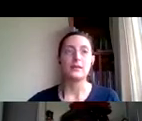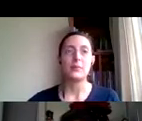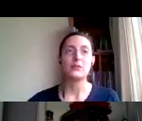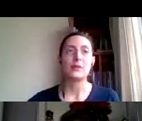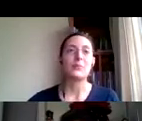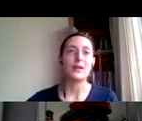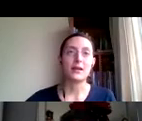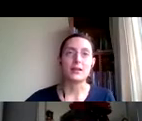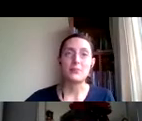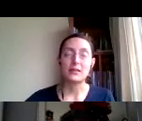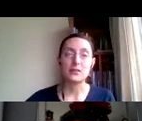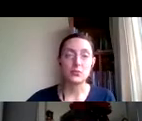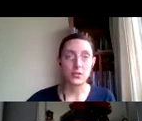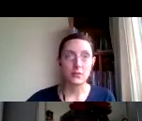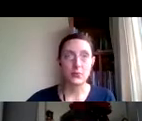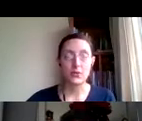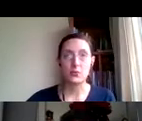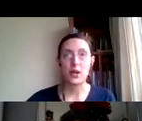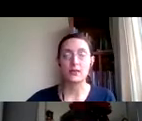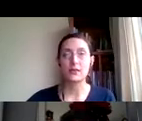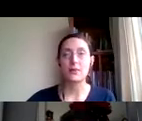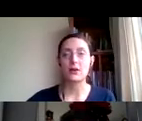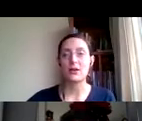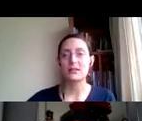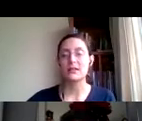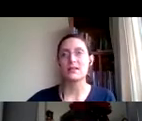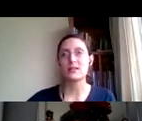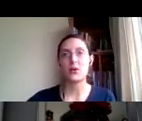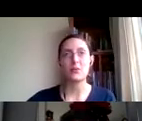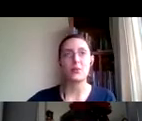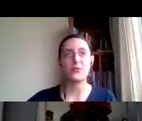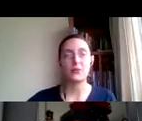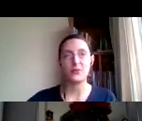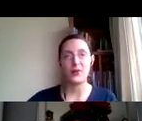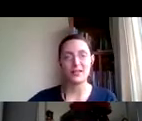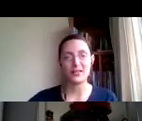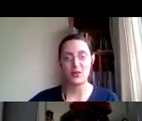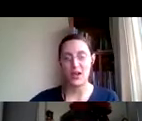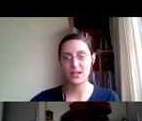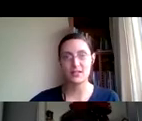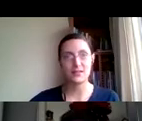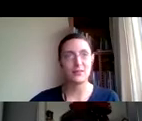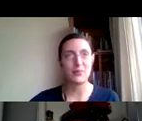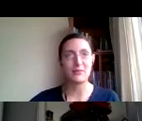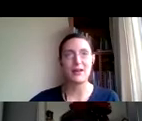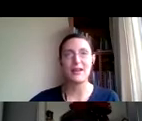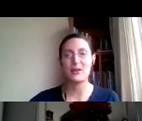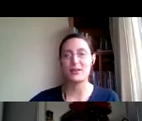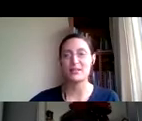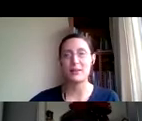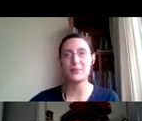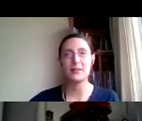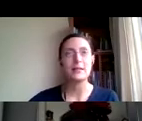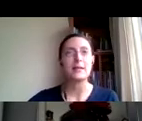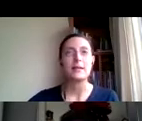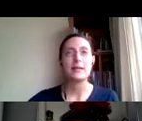Y te pido también que respetes tu tiempo y tu lugar de trabajo, así que desde ahora, por favor, fuera celulares. Bye bye al